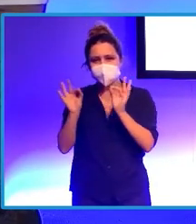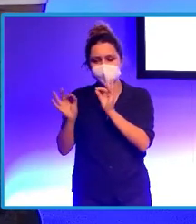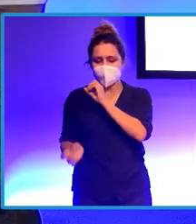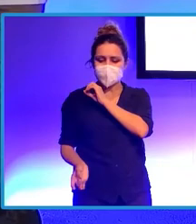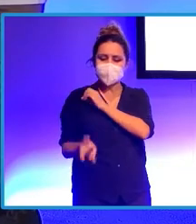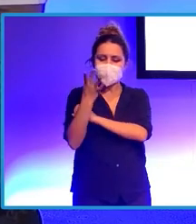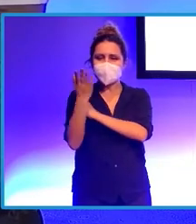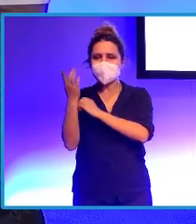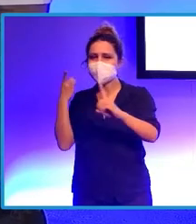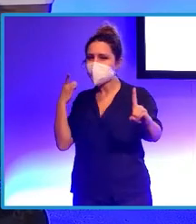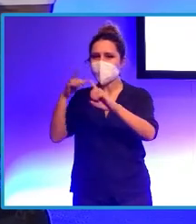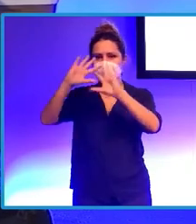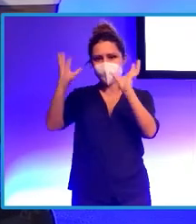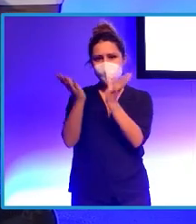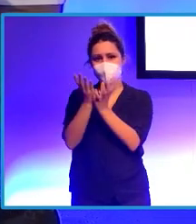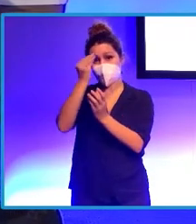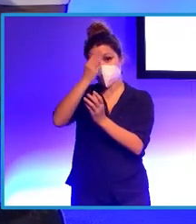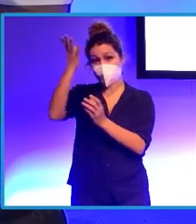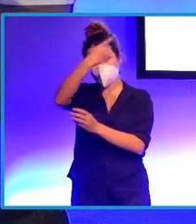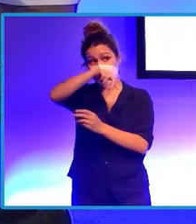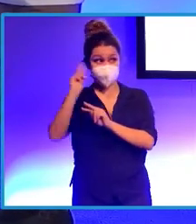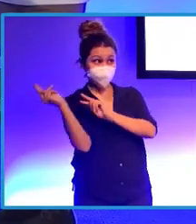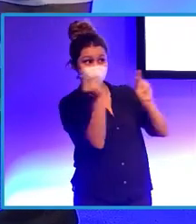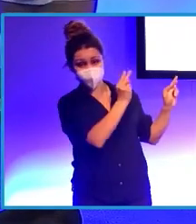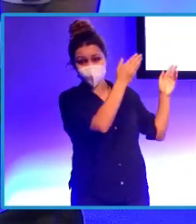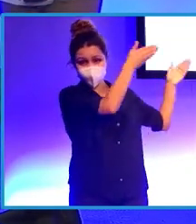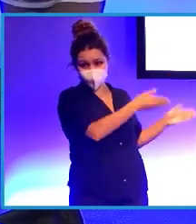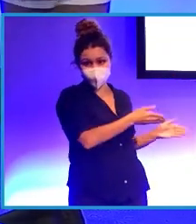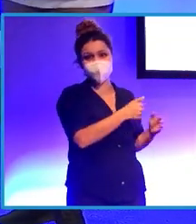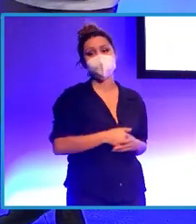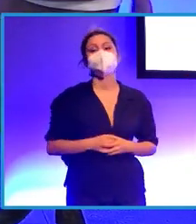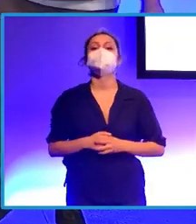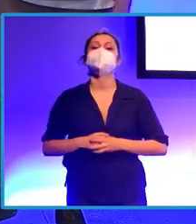este que ustedes acaban de ver ahora. Carlos Zen. Carlos Gracias.